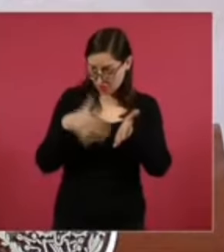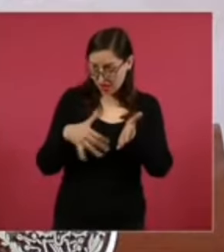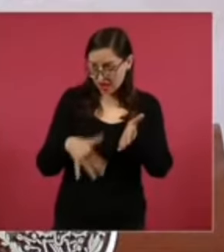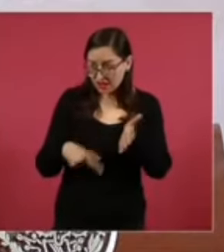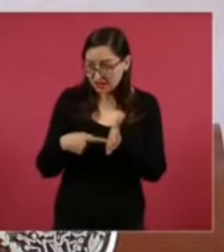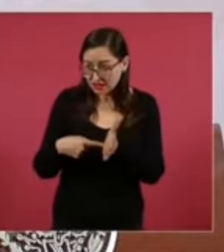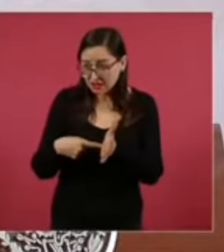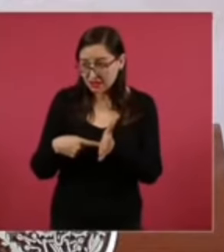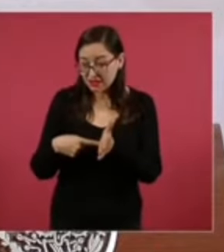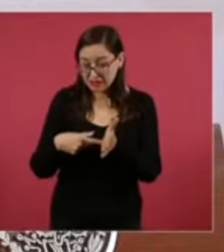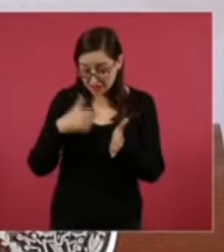Gracias. Gracias. Gracias. Gracias. Gracias.